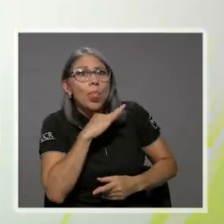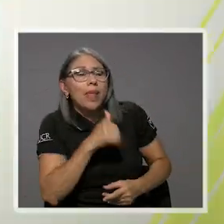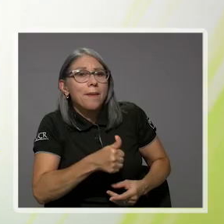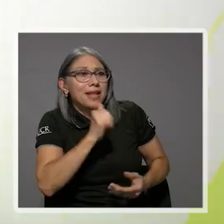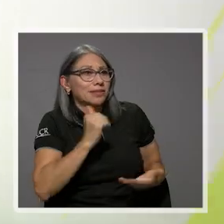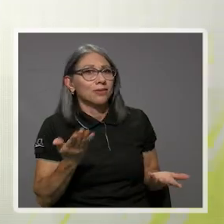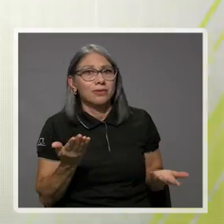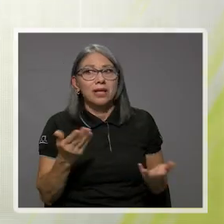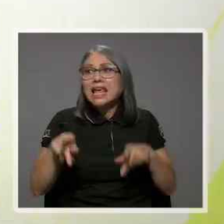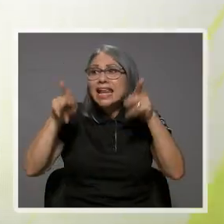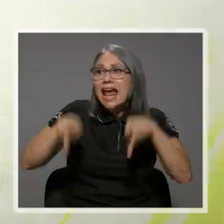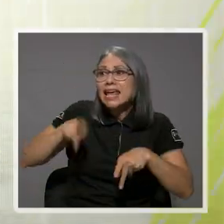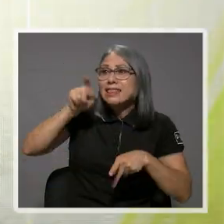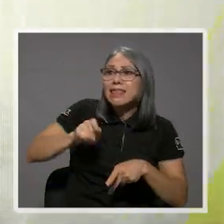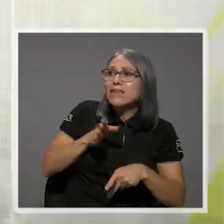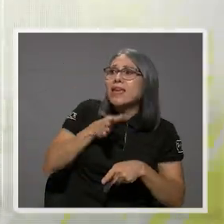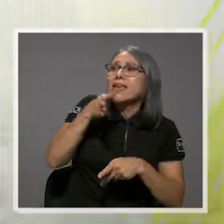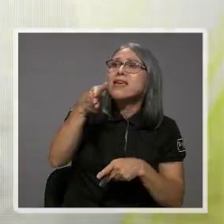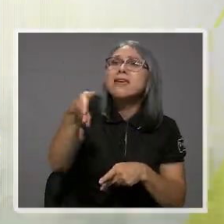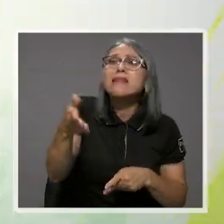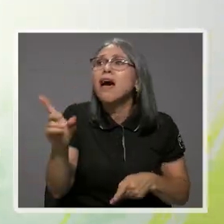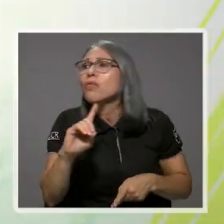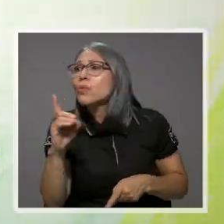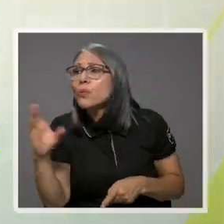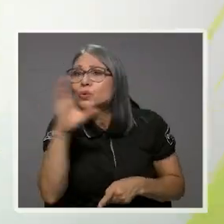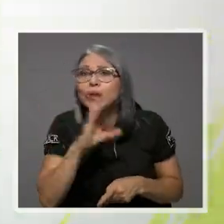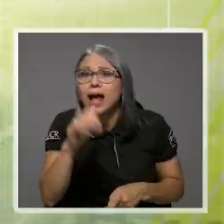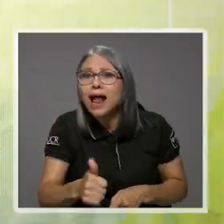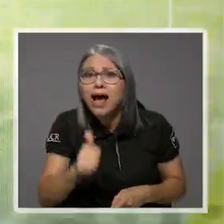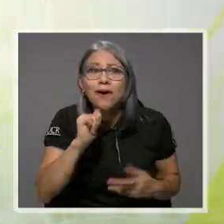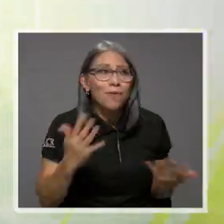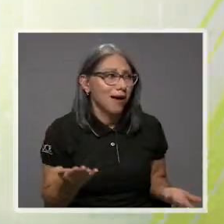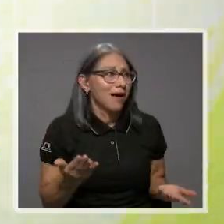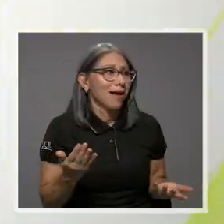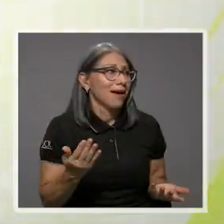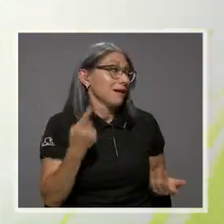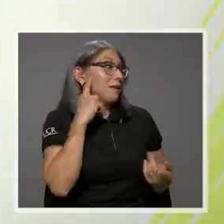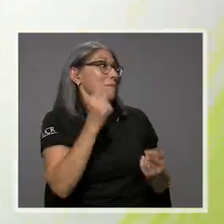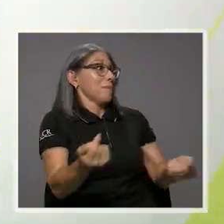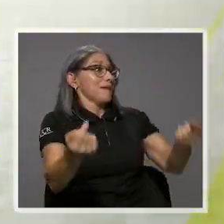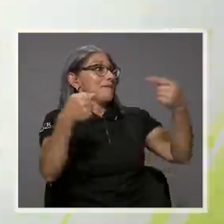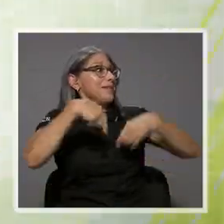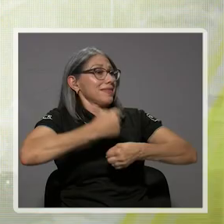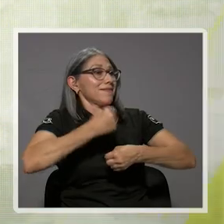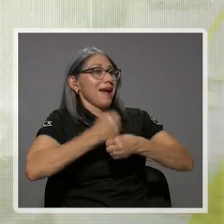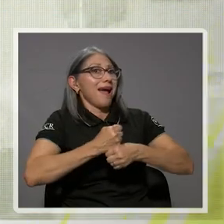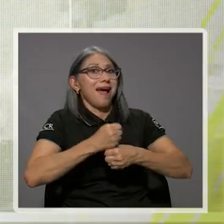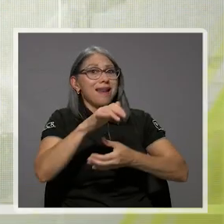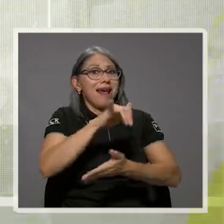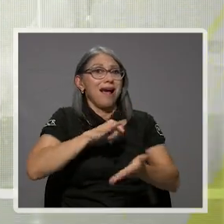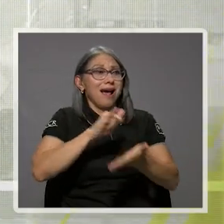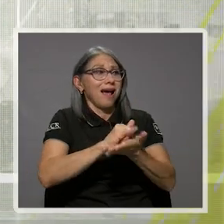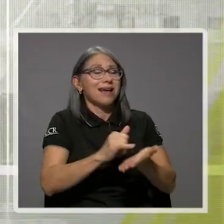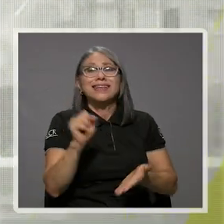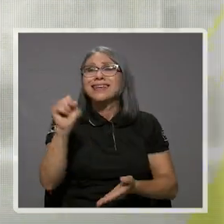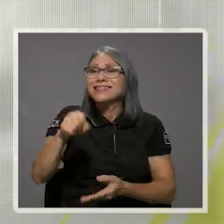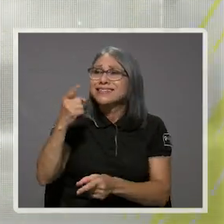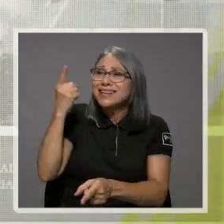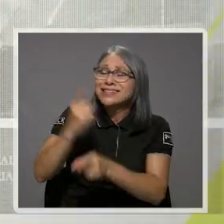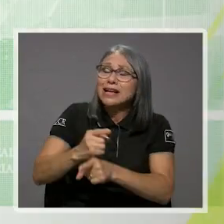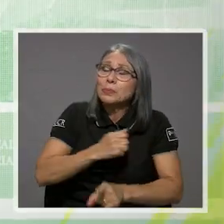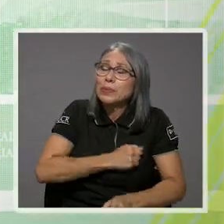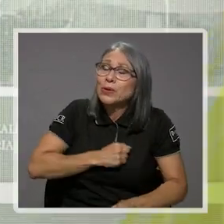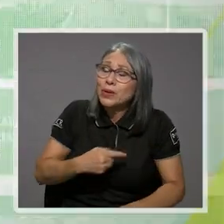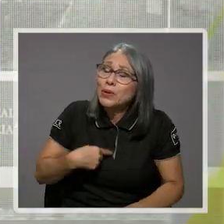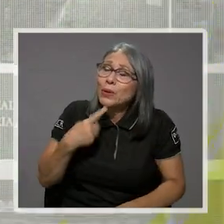se va a tener que movilizar a los lugares donde hay agua para venir a trabajar al gran área metropolitana? Exacto, es que es un